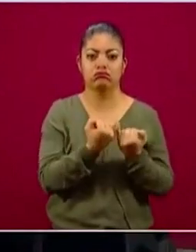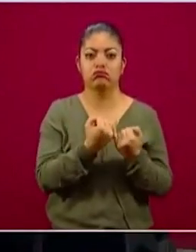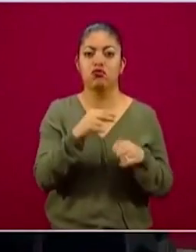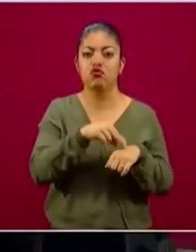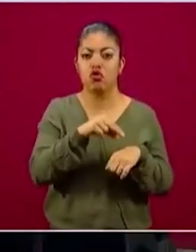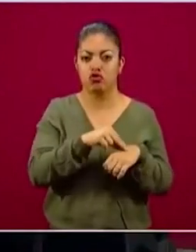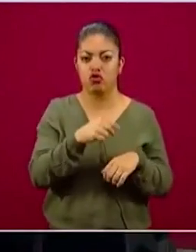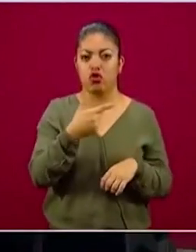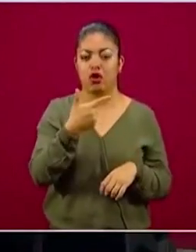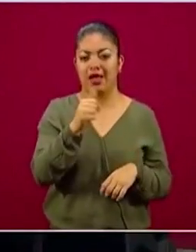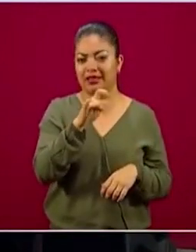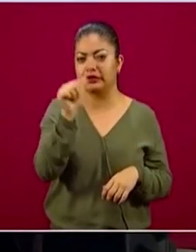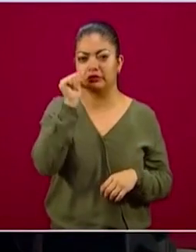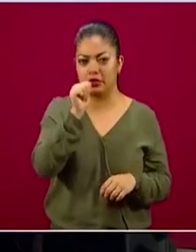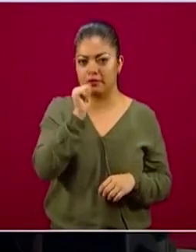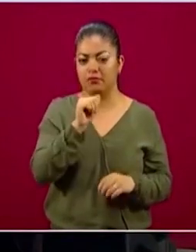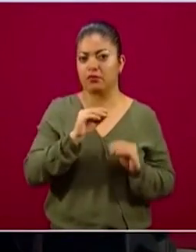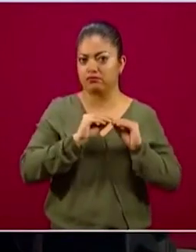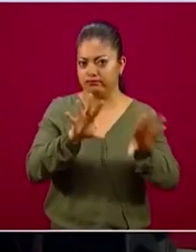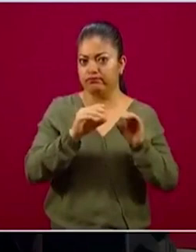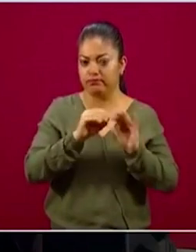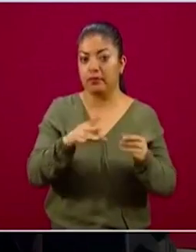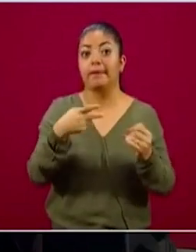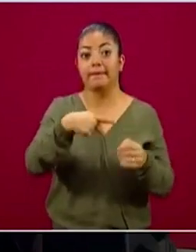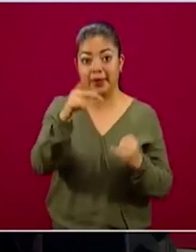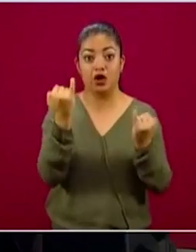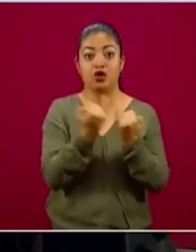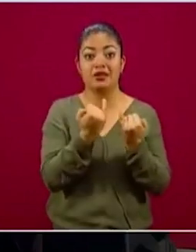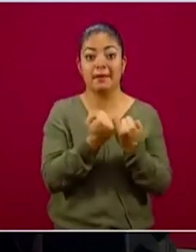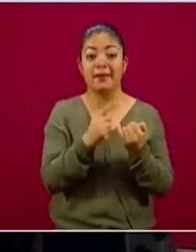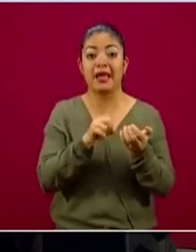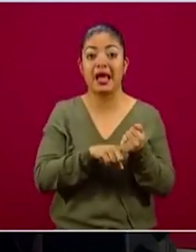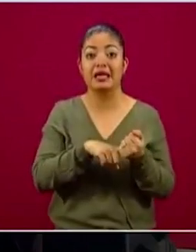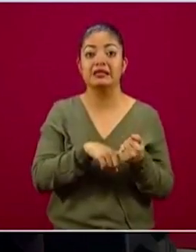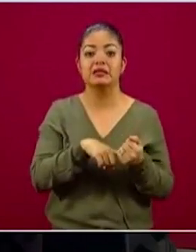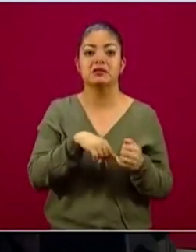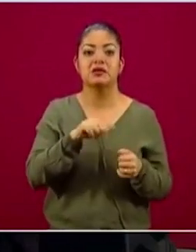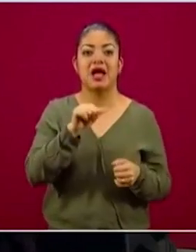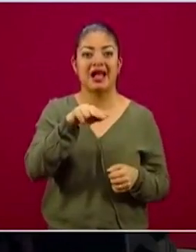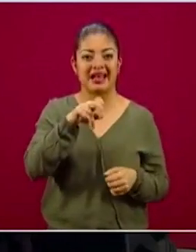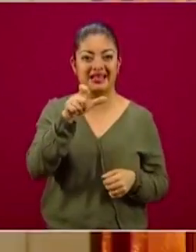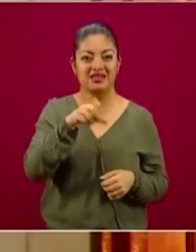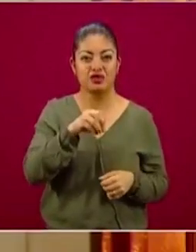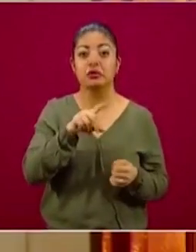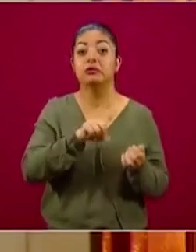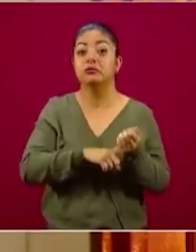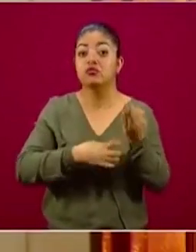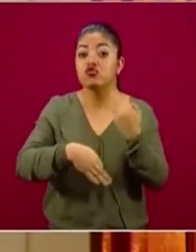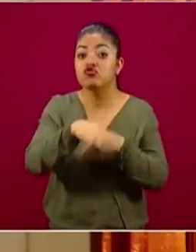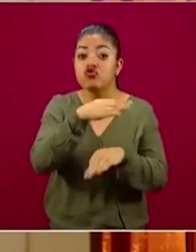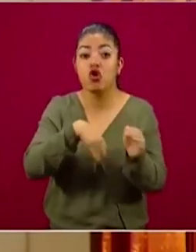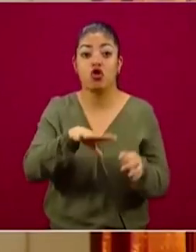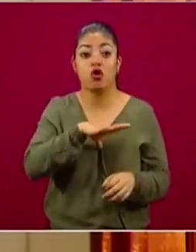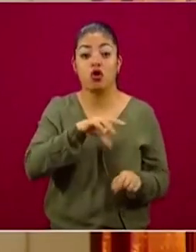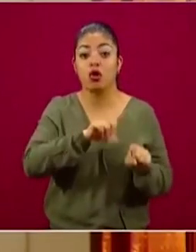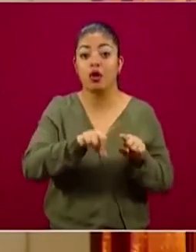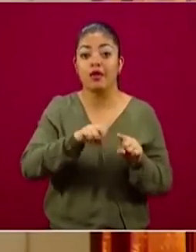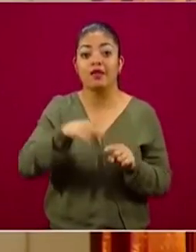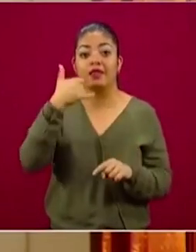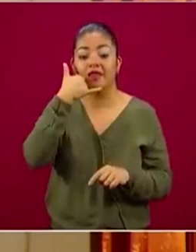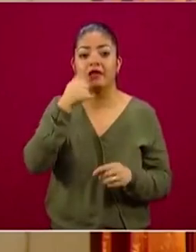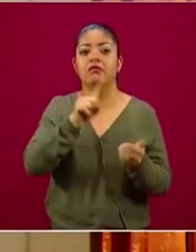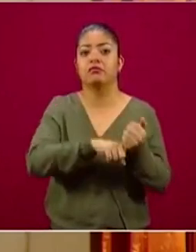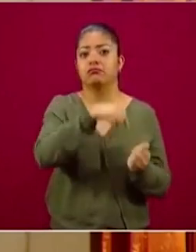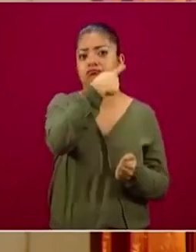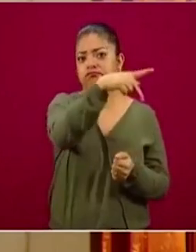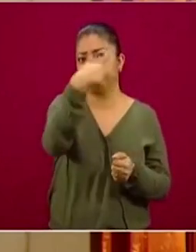doctor López-Gatell, pero también en los lineamientos, en uno de los anexos, están todos los teléfonos de las entidades